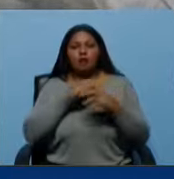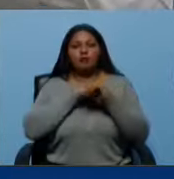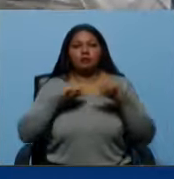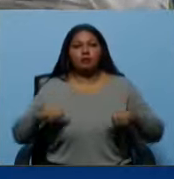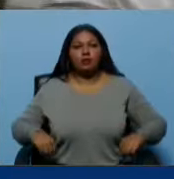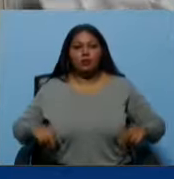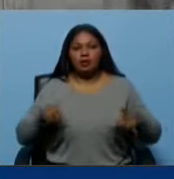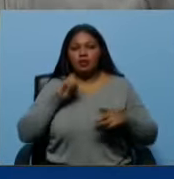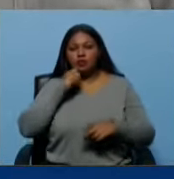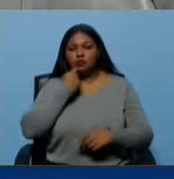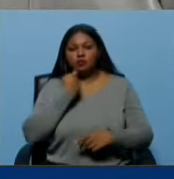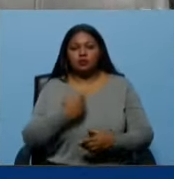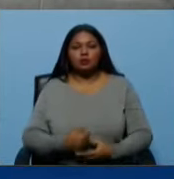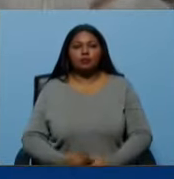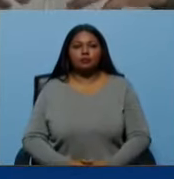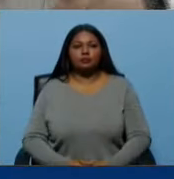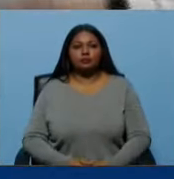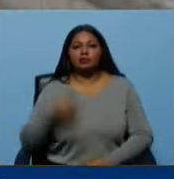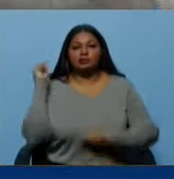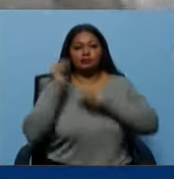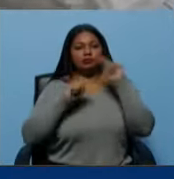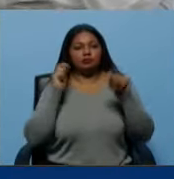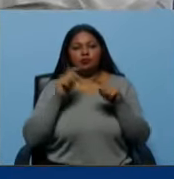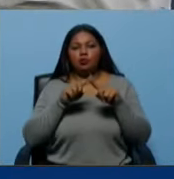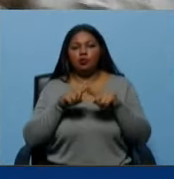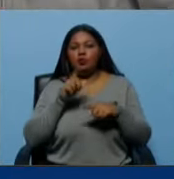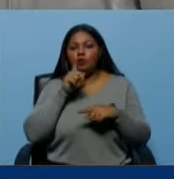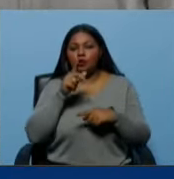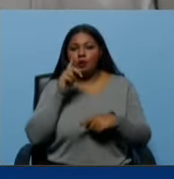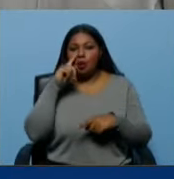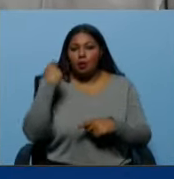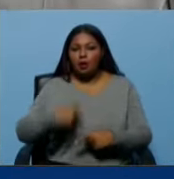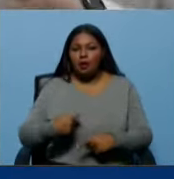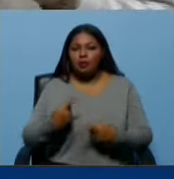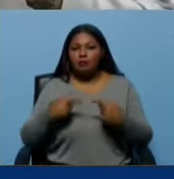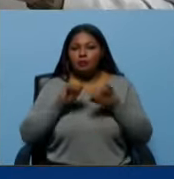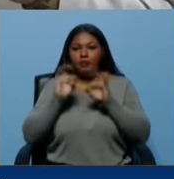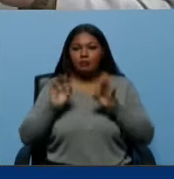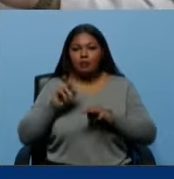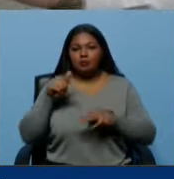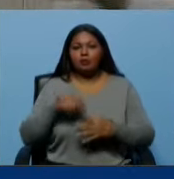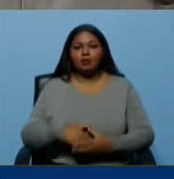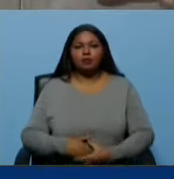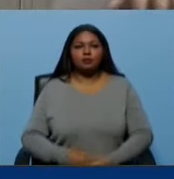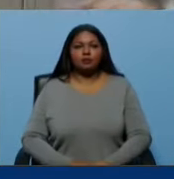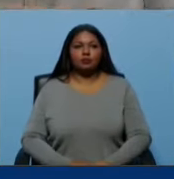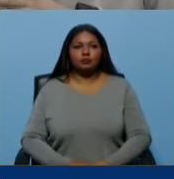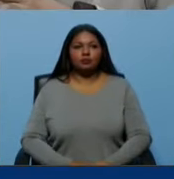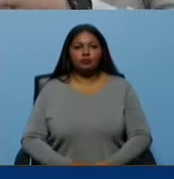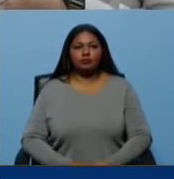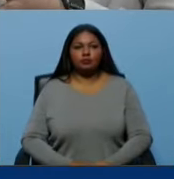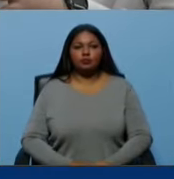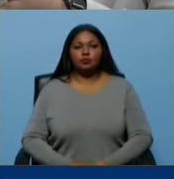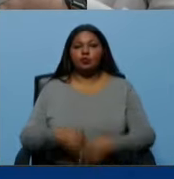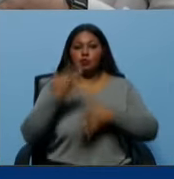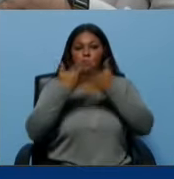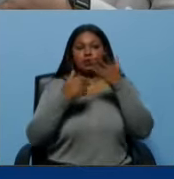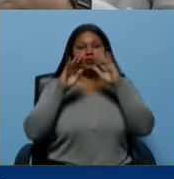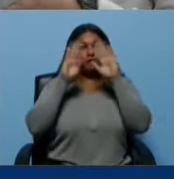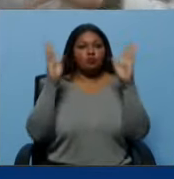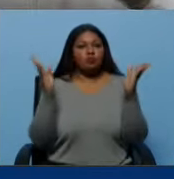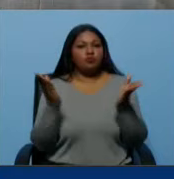Federación Rusa y atacan al ejército de Ucrania y a la OTAN de la misma manera. Entonces, en este contexto mundial,